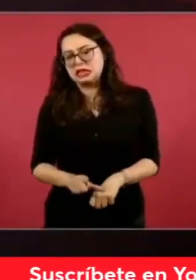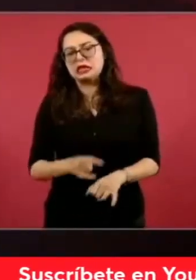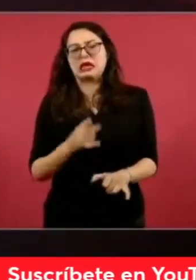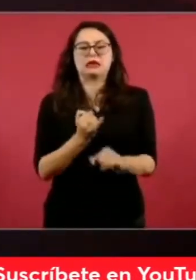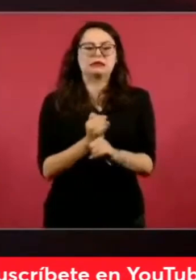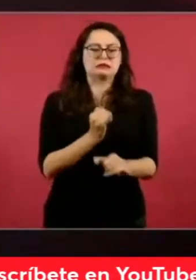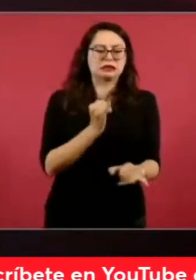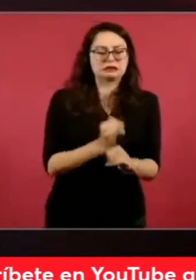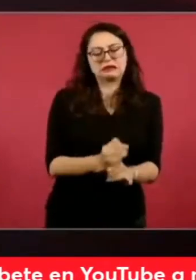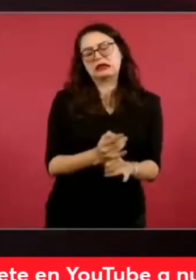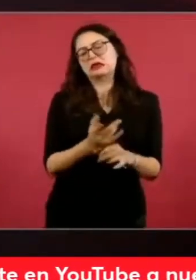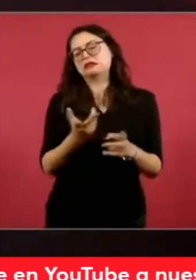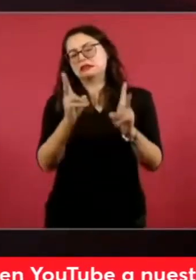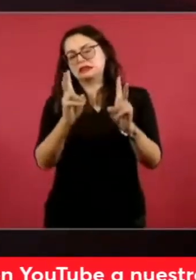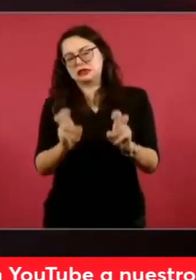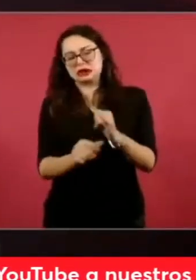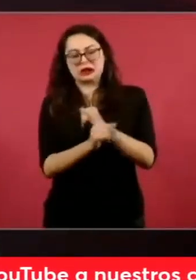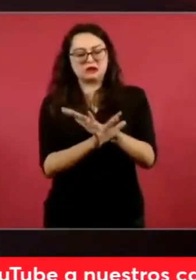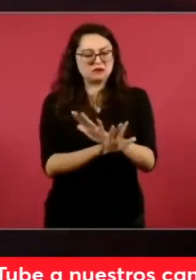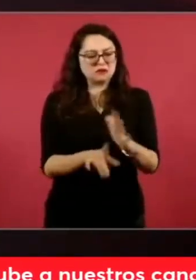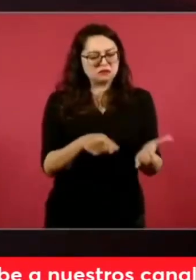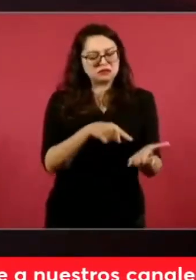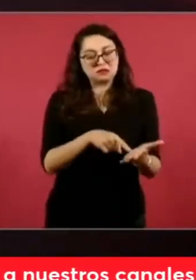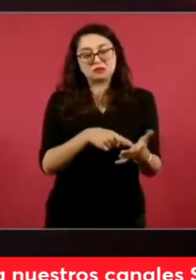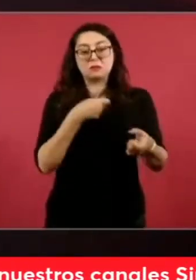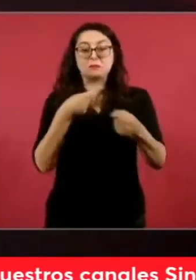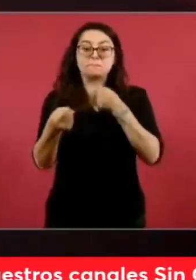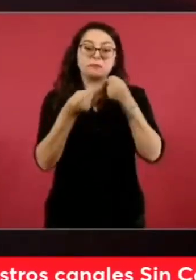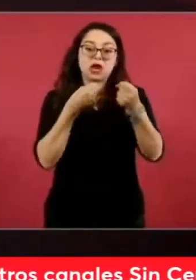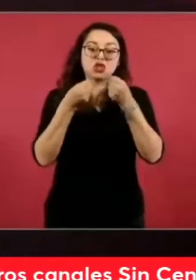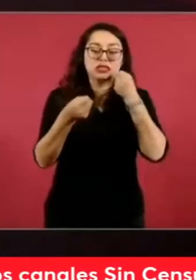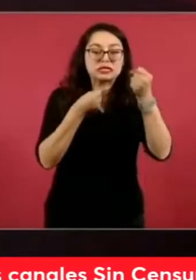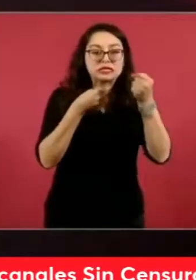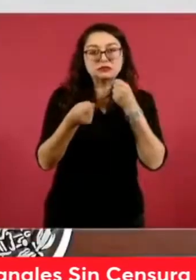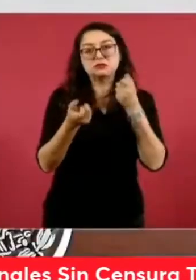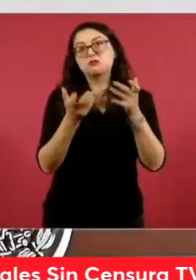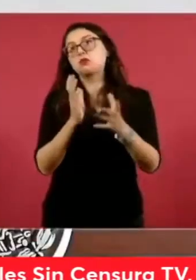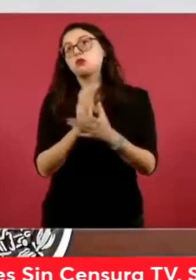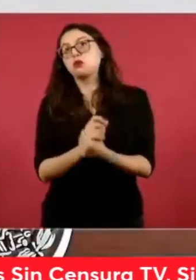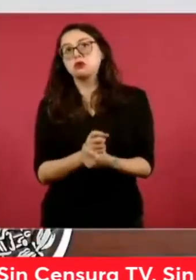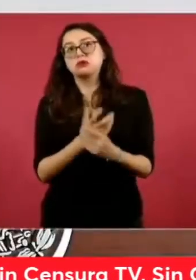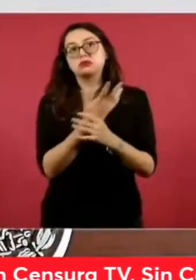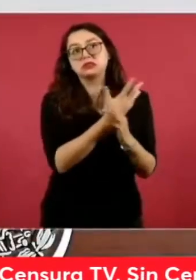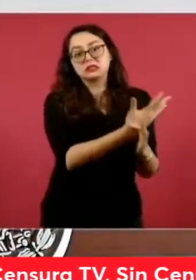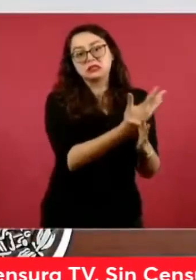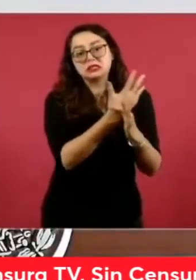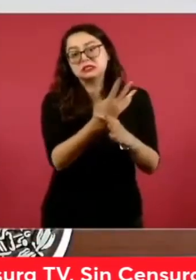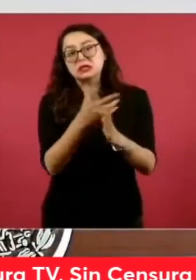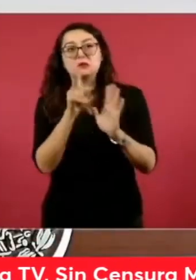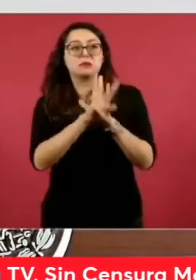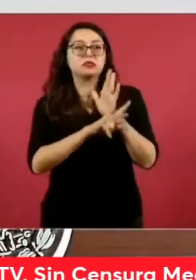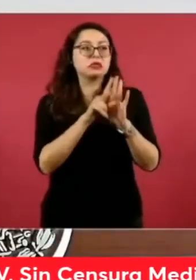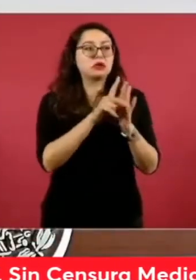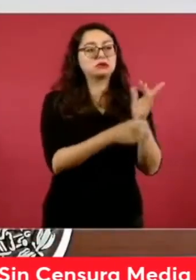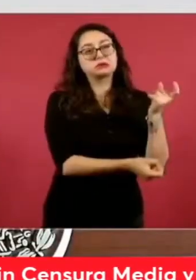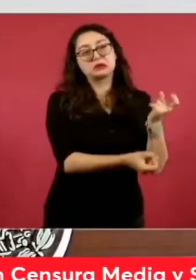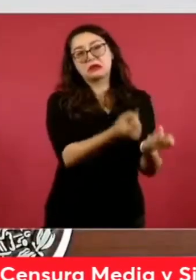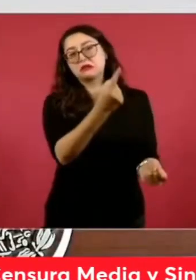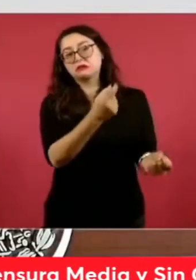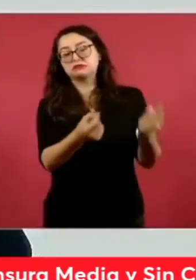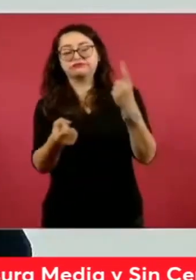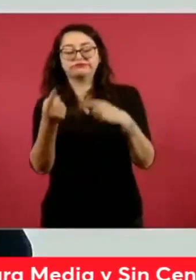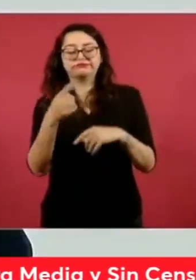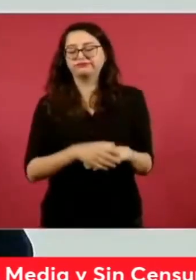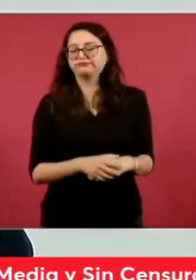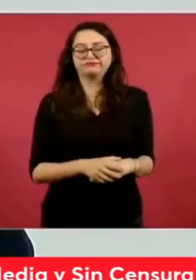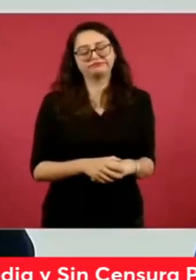consistieron principalmente en notas periodísticas, en reportajes y en videos. También se